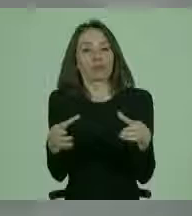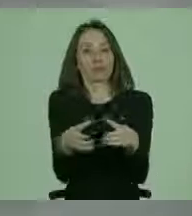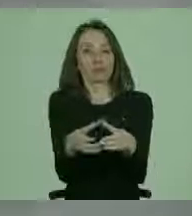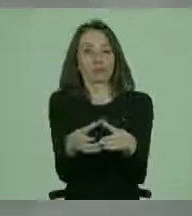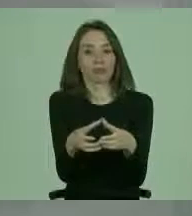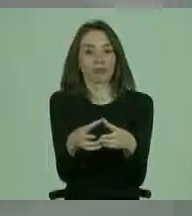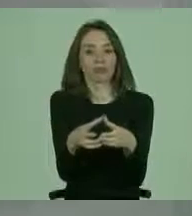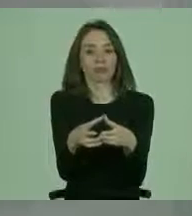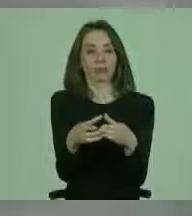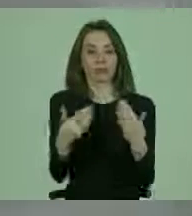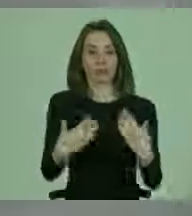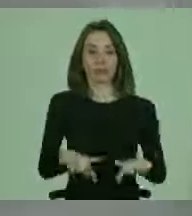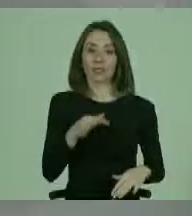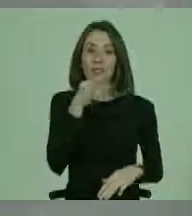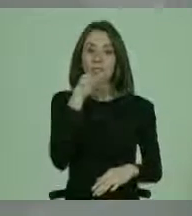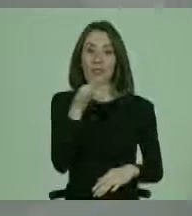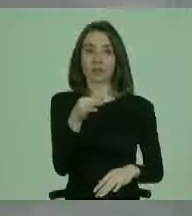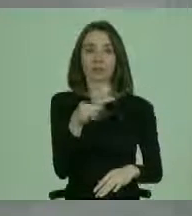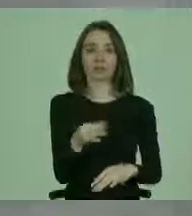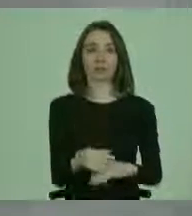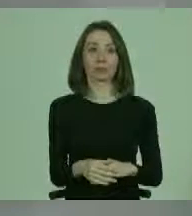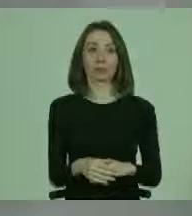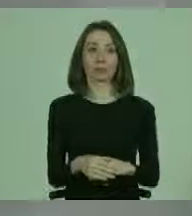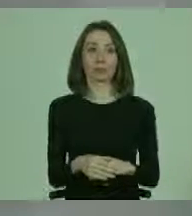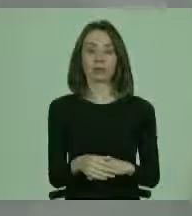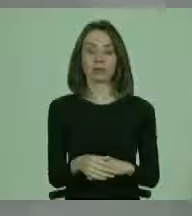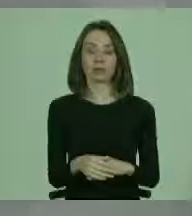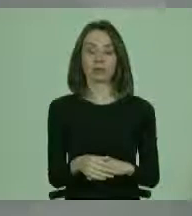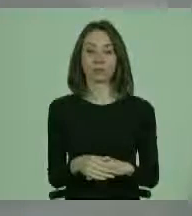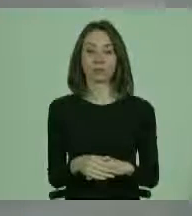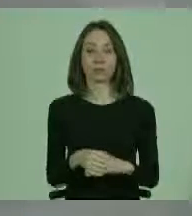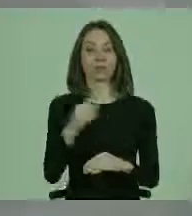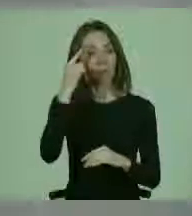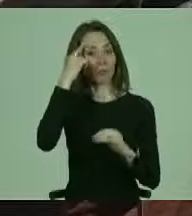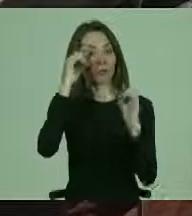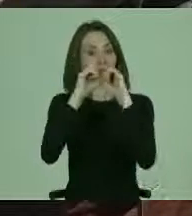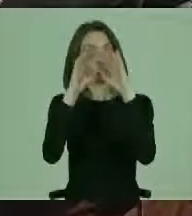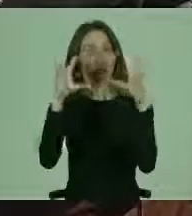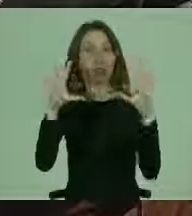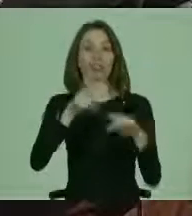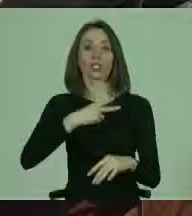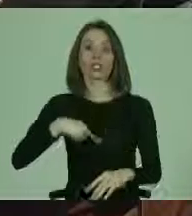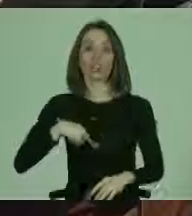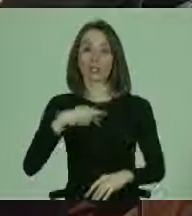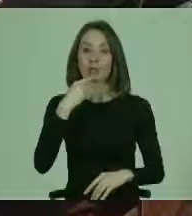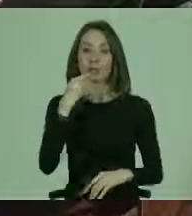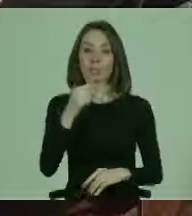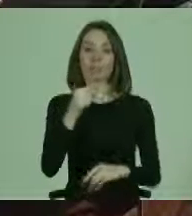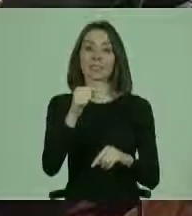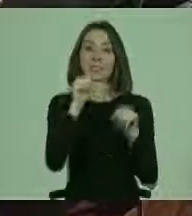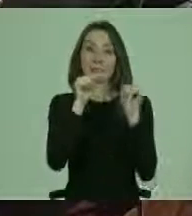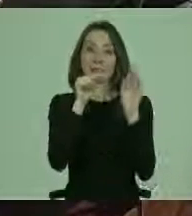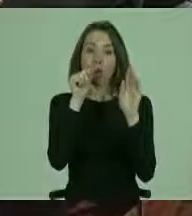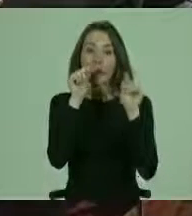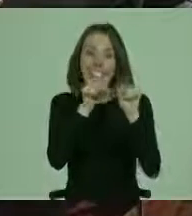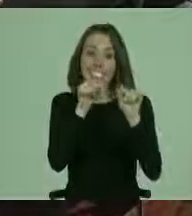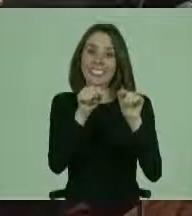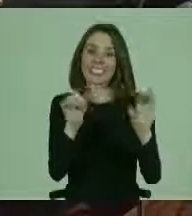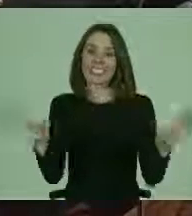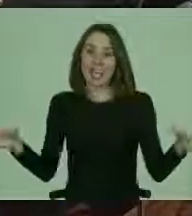Dicho esto, y teniendo claro que nos referimos a este conjunto